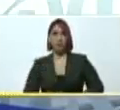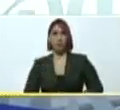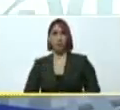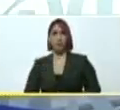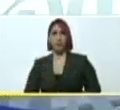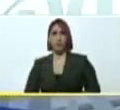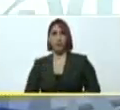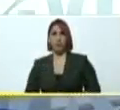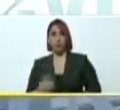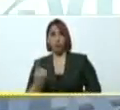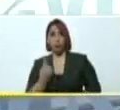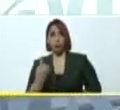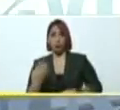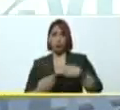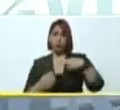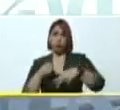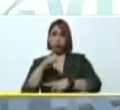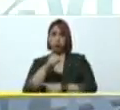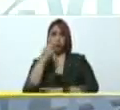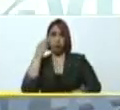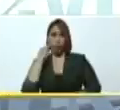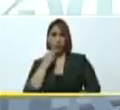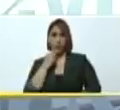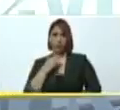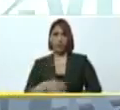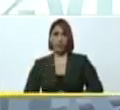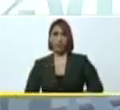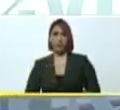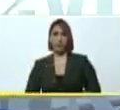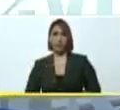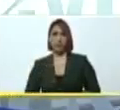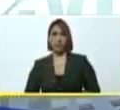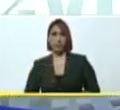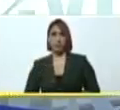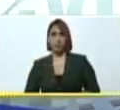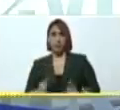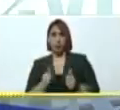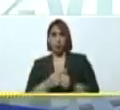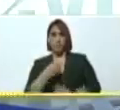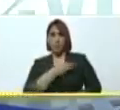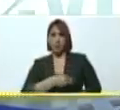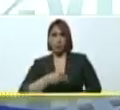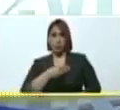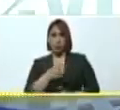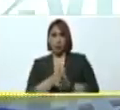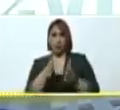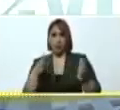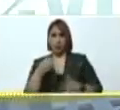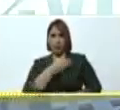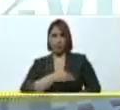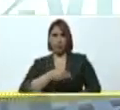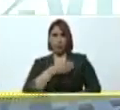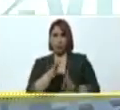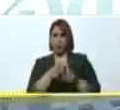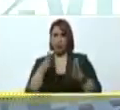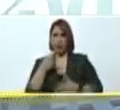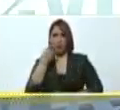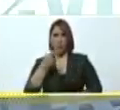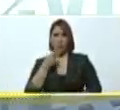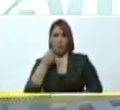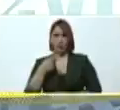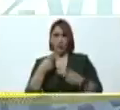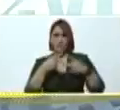Solo la revolución bolivariana con sus misiones, grandes misiones, con sus grandes políticas